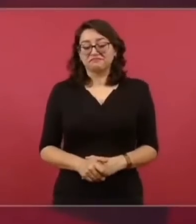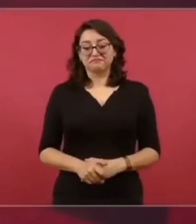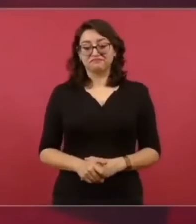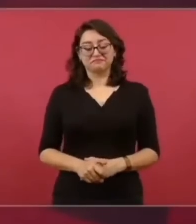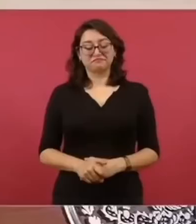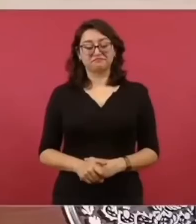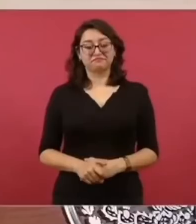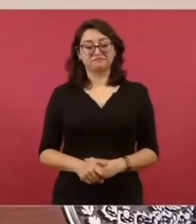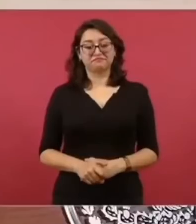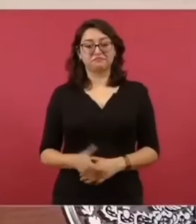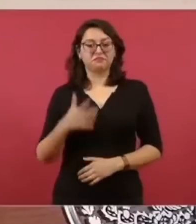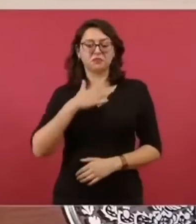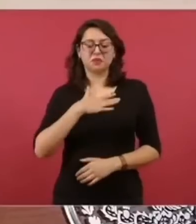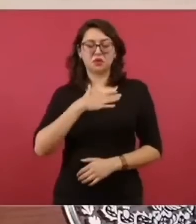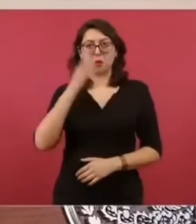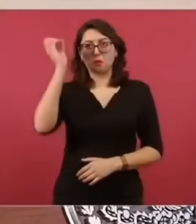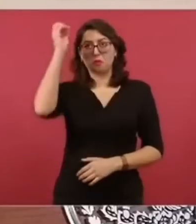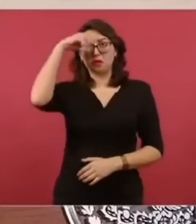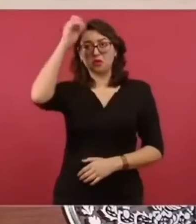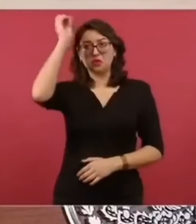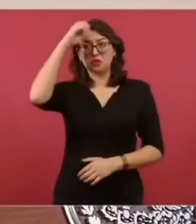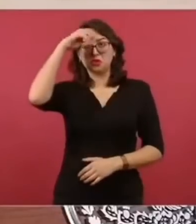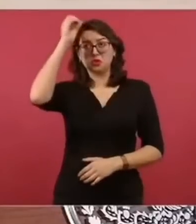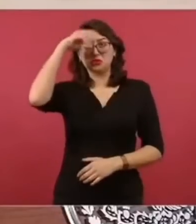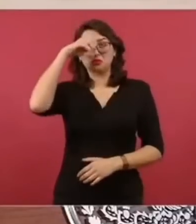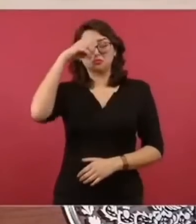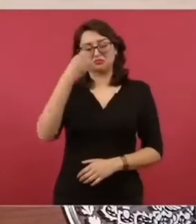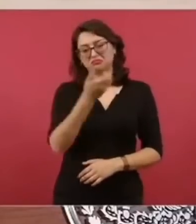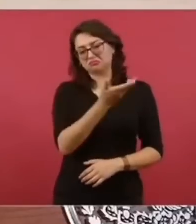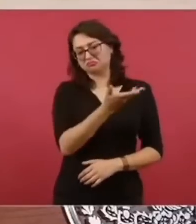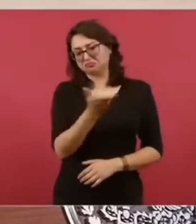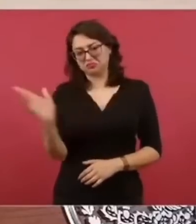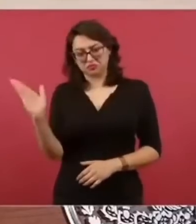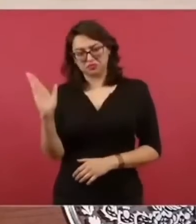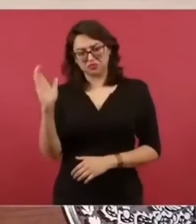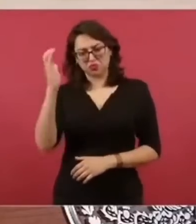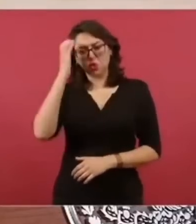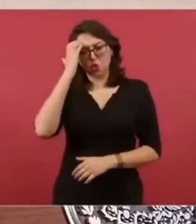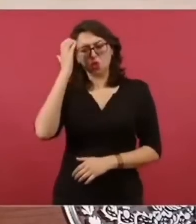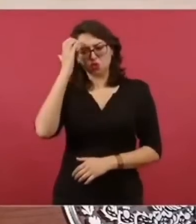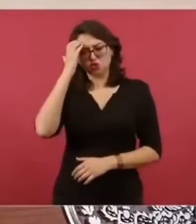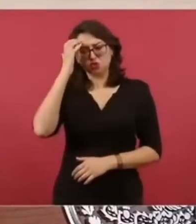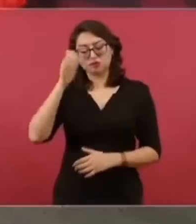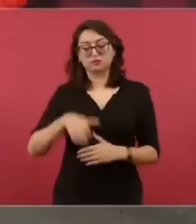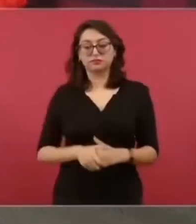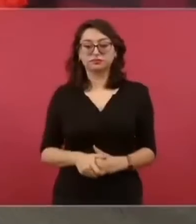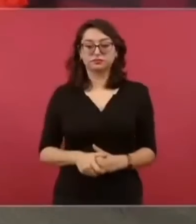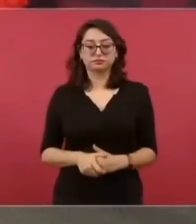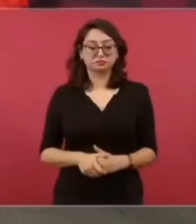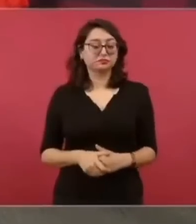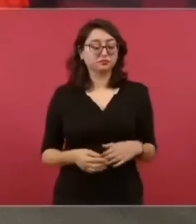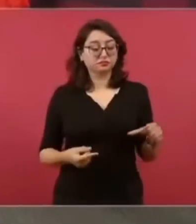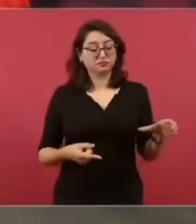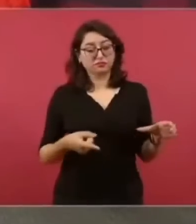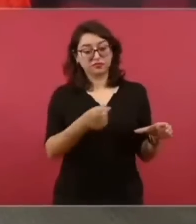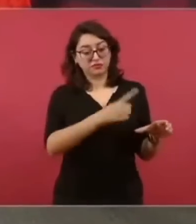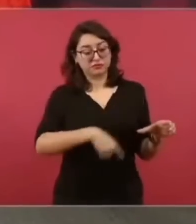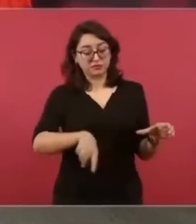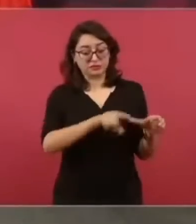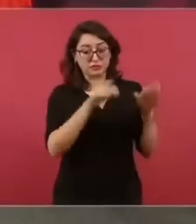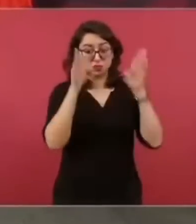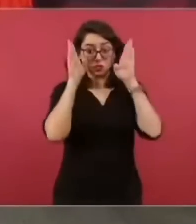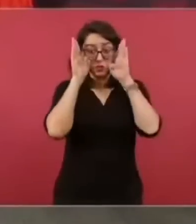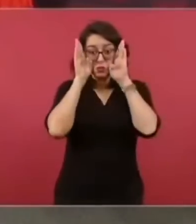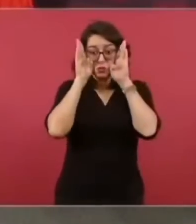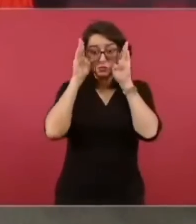incluida la señora Xochitl Gálvez, pues han estado